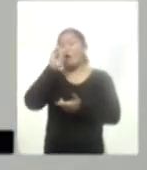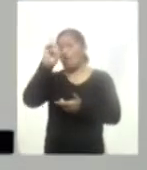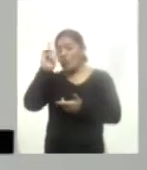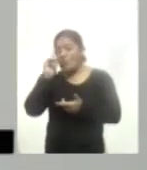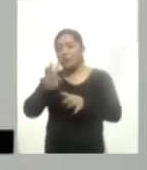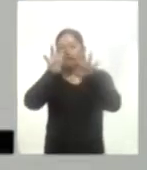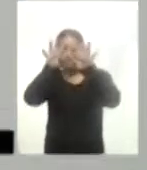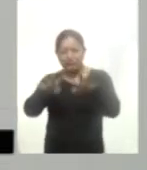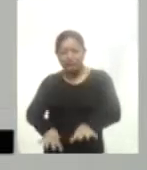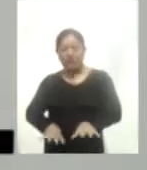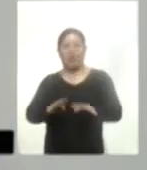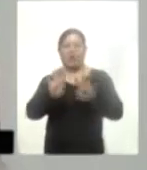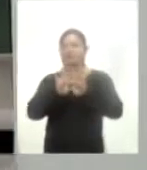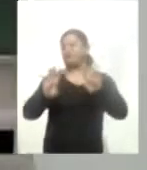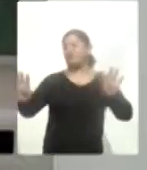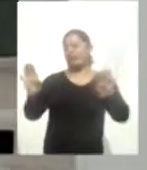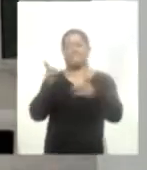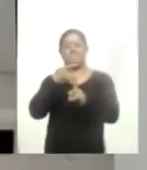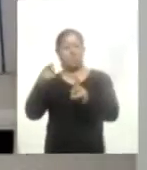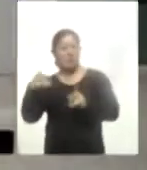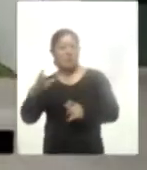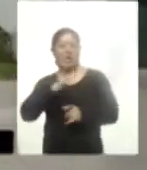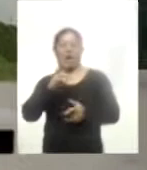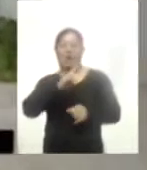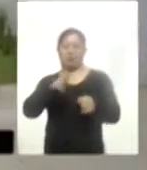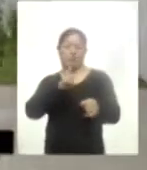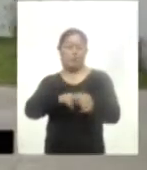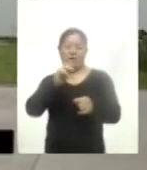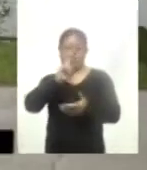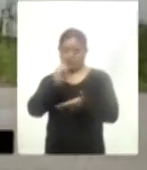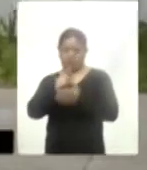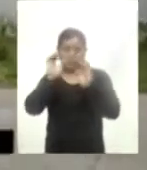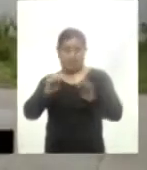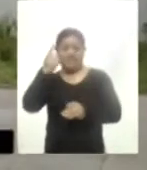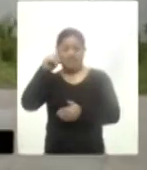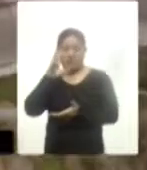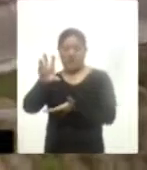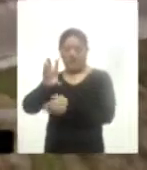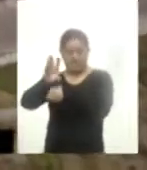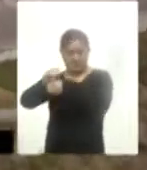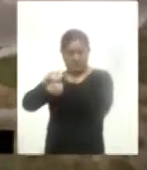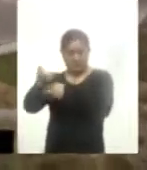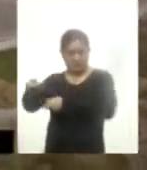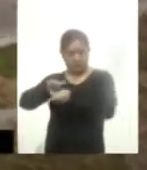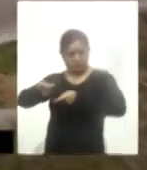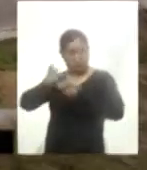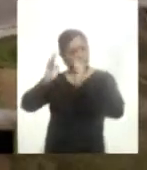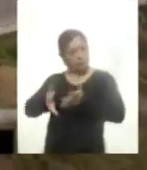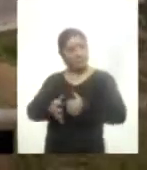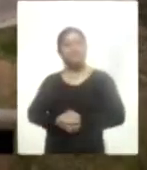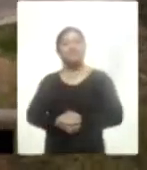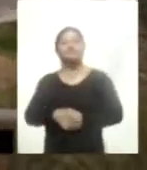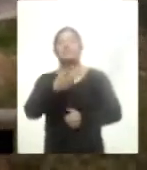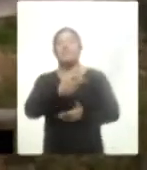para cumplir con las normas oficiales y los requisitos para obtener la acreditación correspondiente. Como parte del proyecto, se